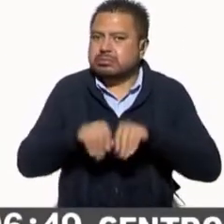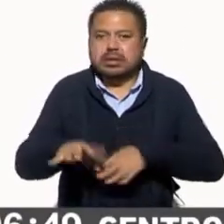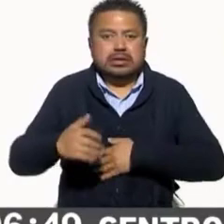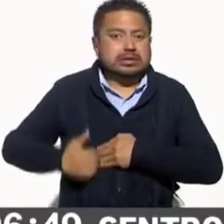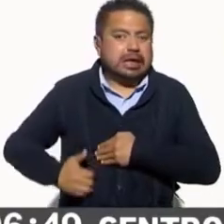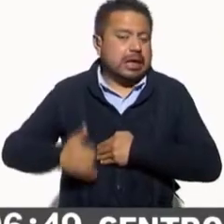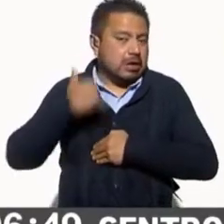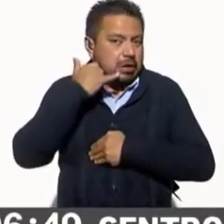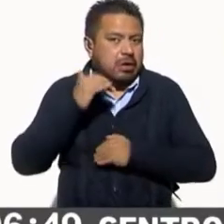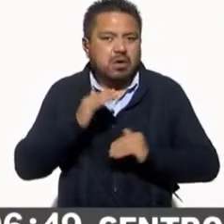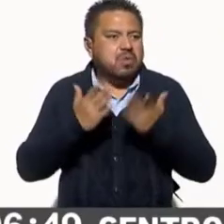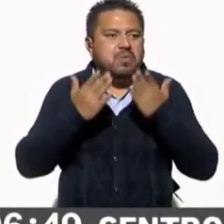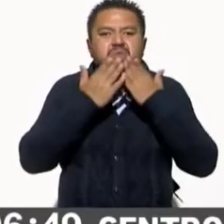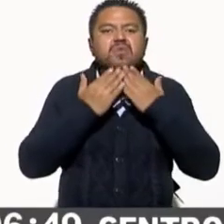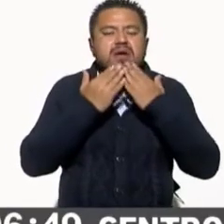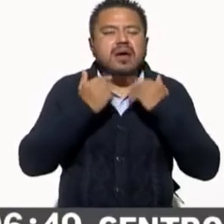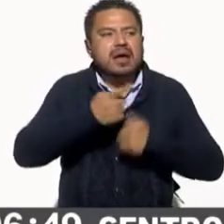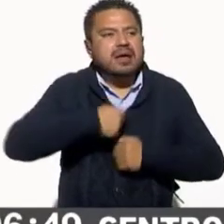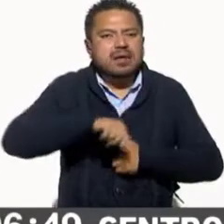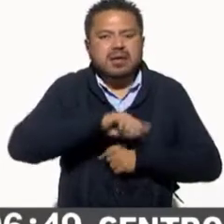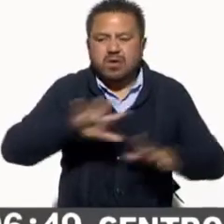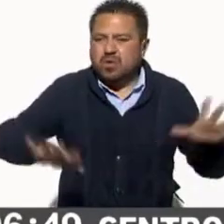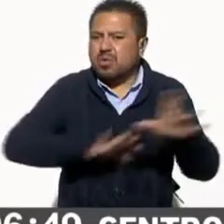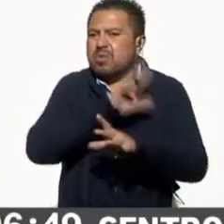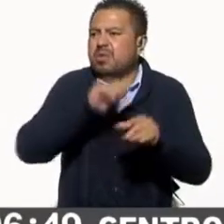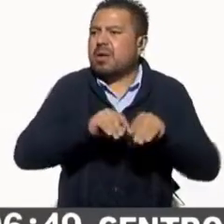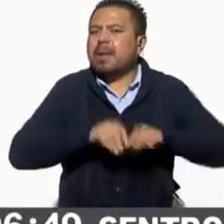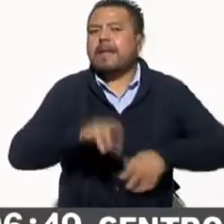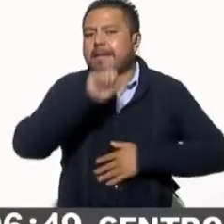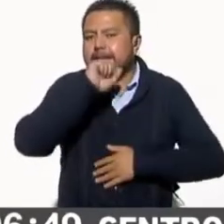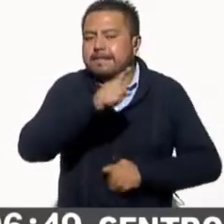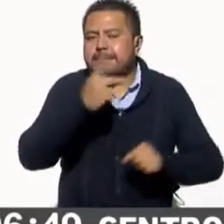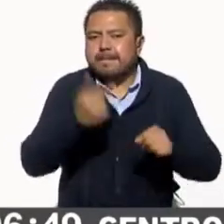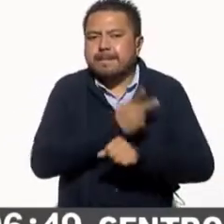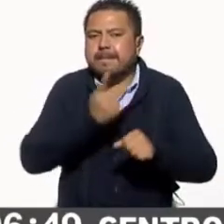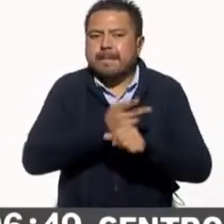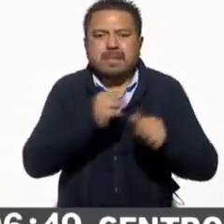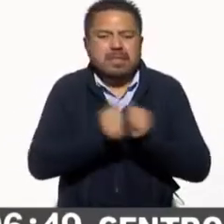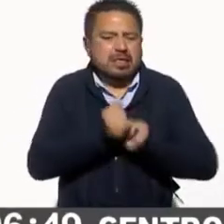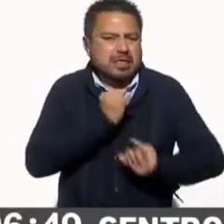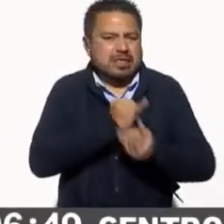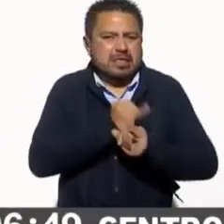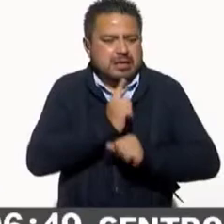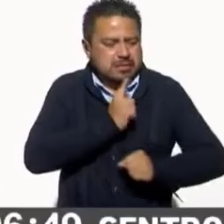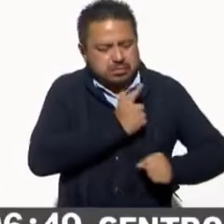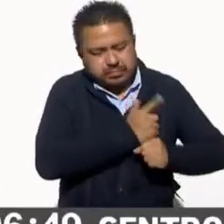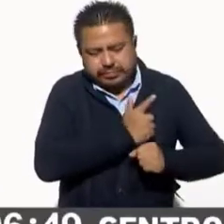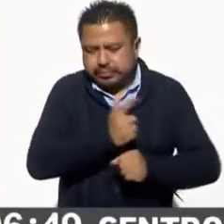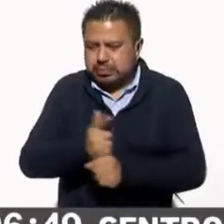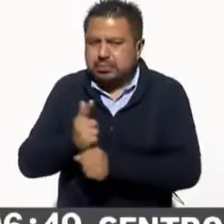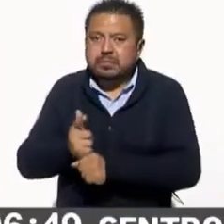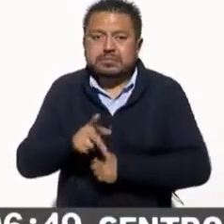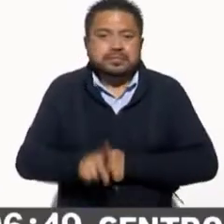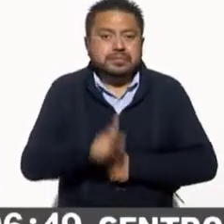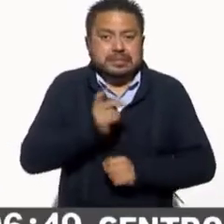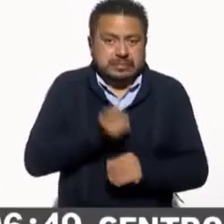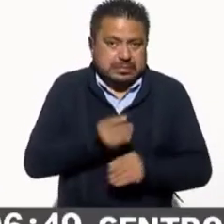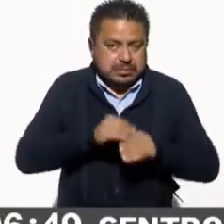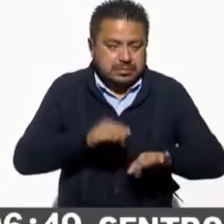una cobertura total y lo mismo pasa con las mediciones por internet. Entonces, los datos que te presento hoy